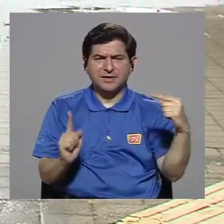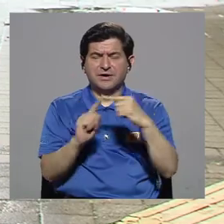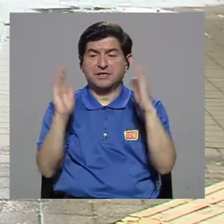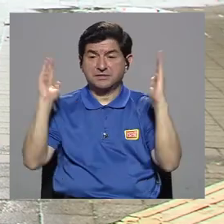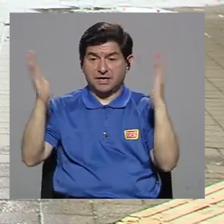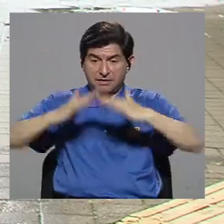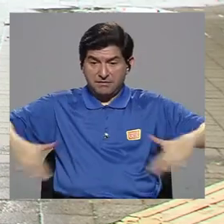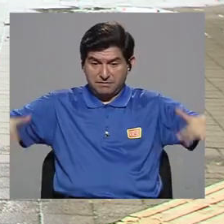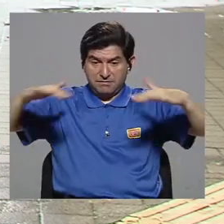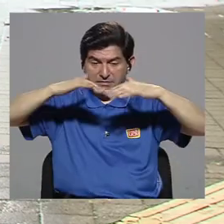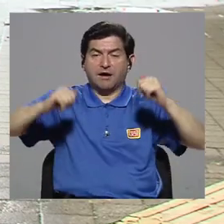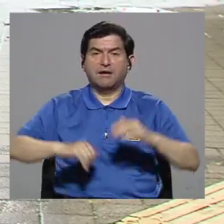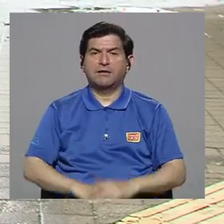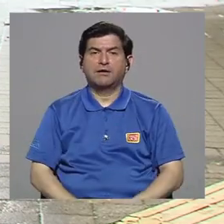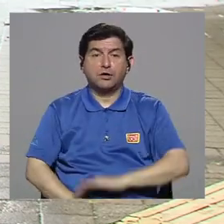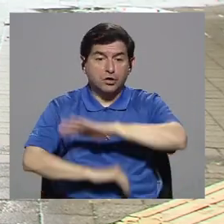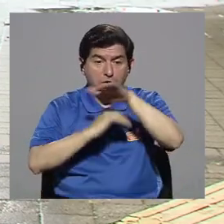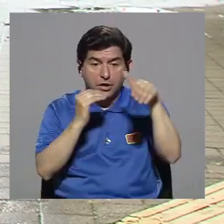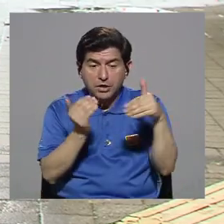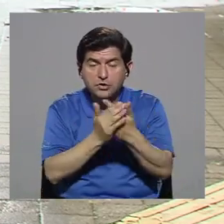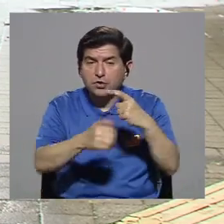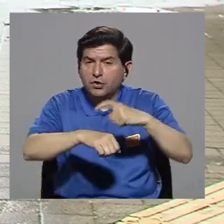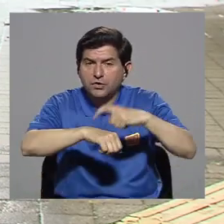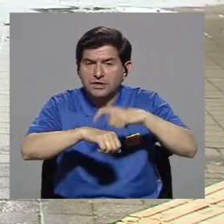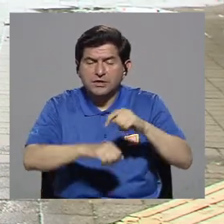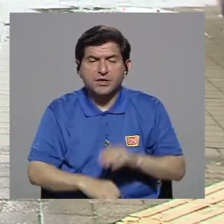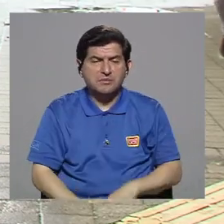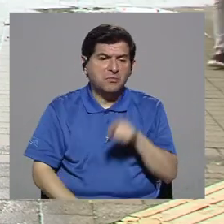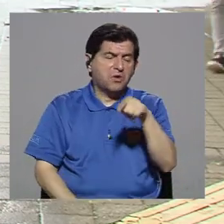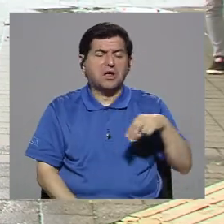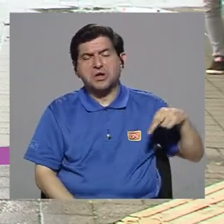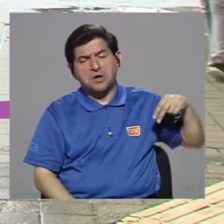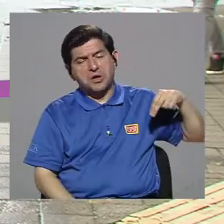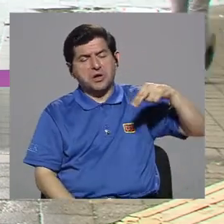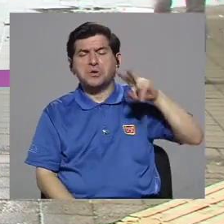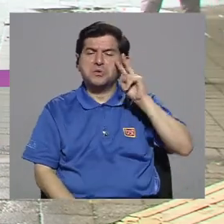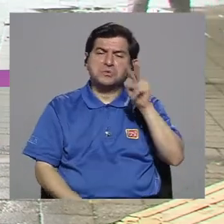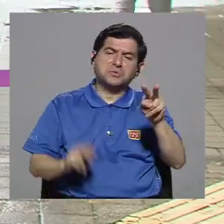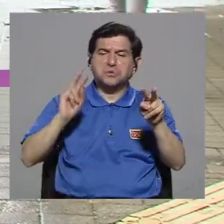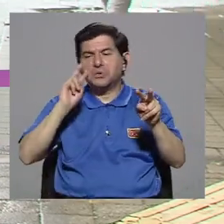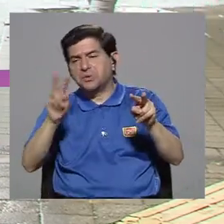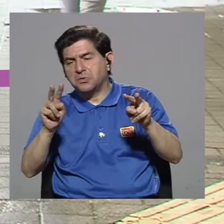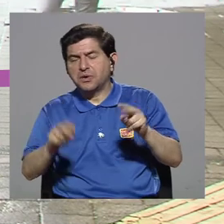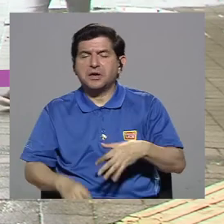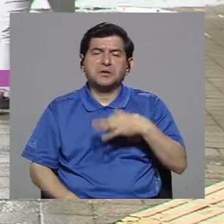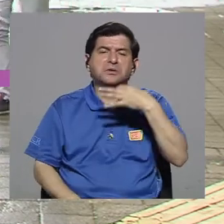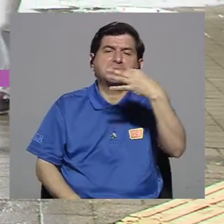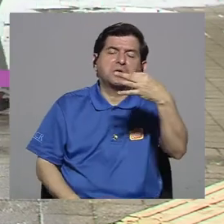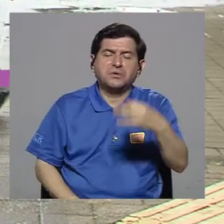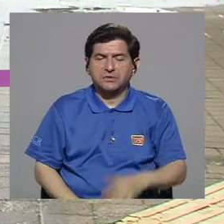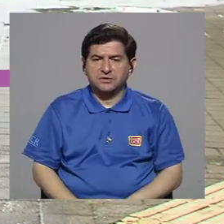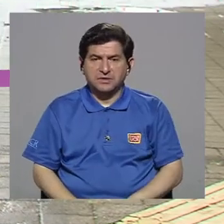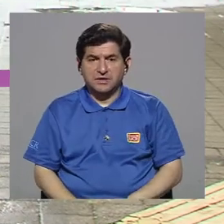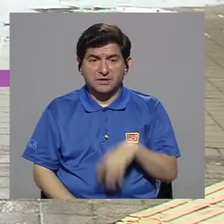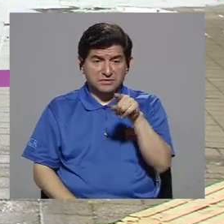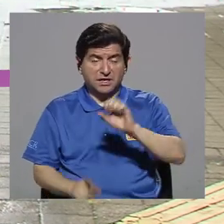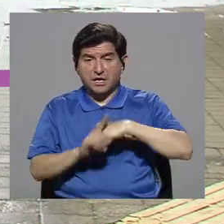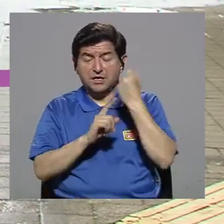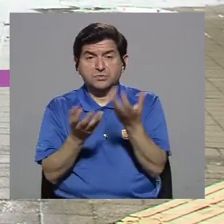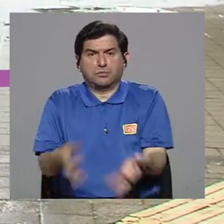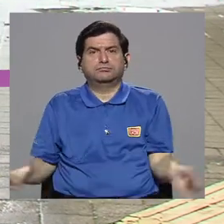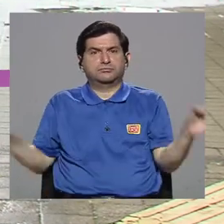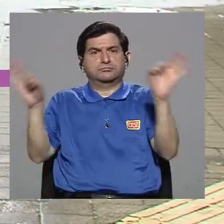que todos los días pasan o todos los días ven en su cotidianidad, resulta muy significativo